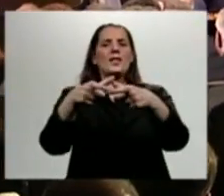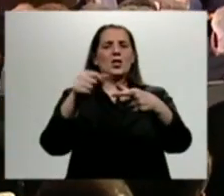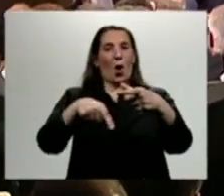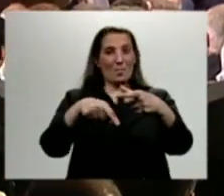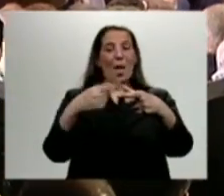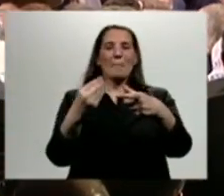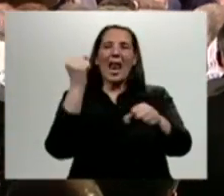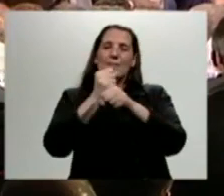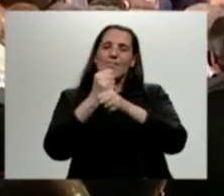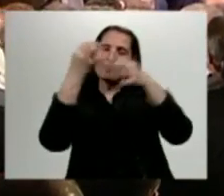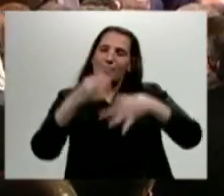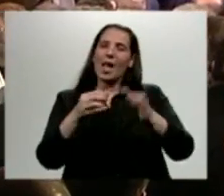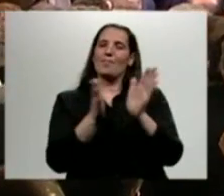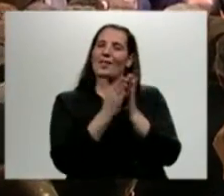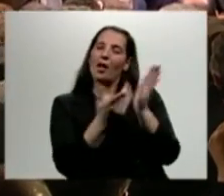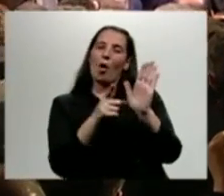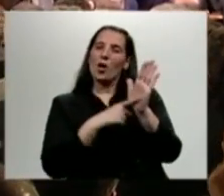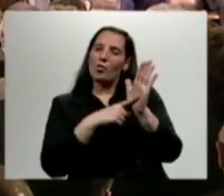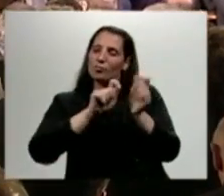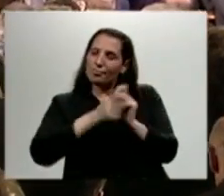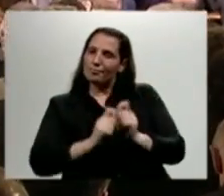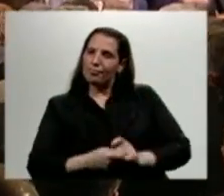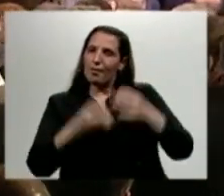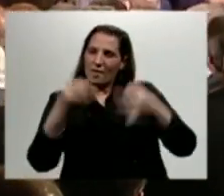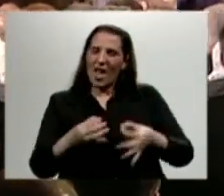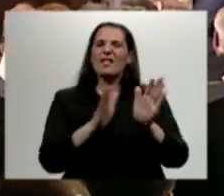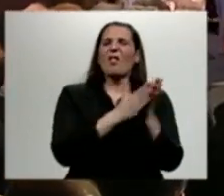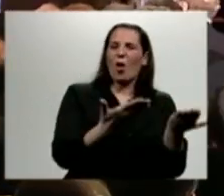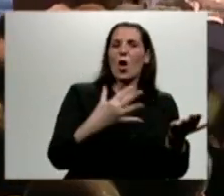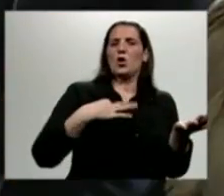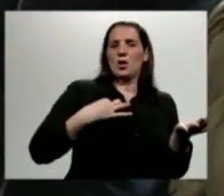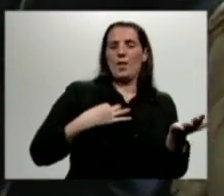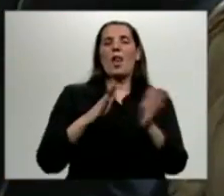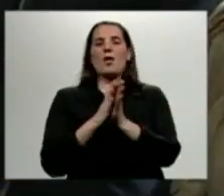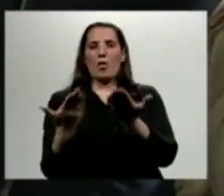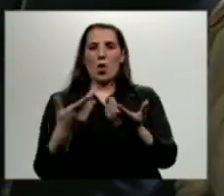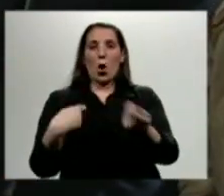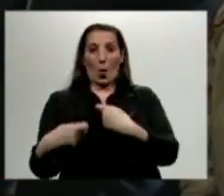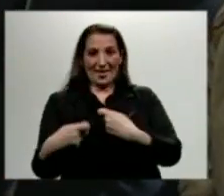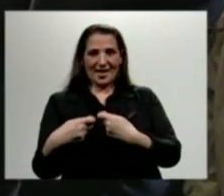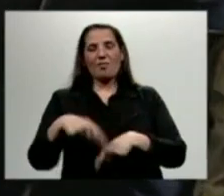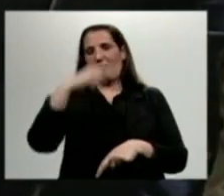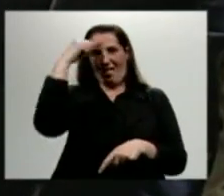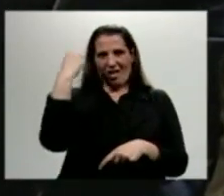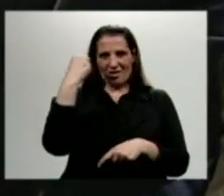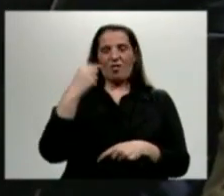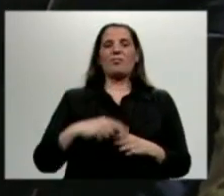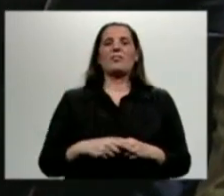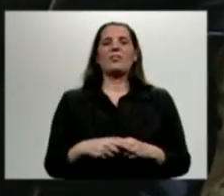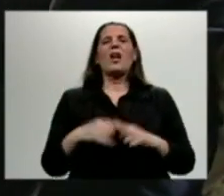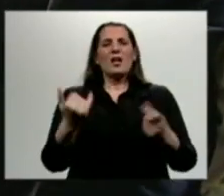y Unificación de los Códigos Civil y Comercial de la Nación, integrada, como les decía, por 30